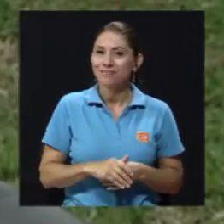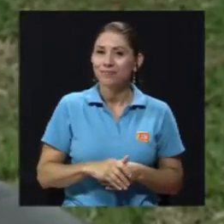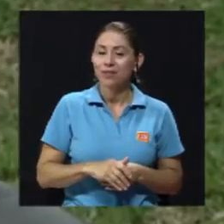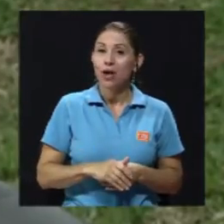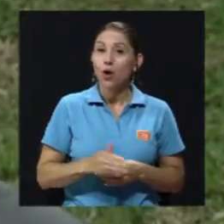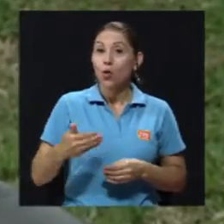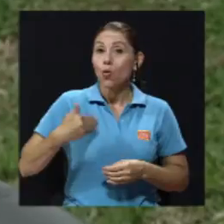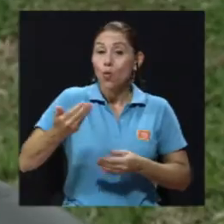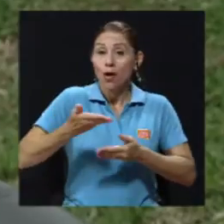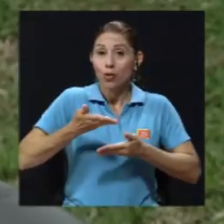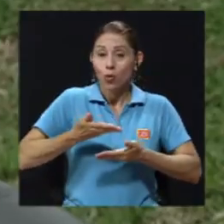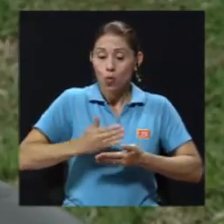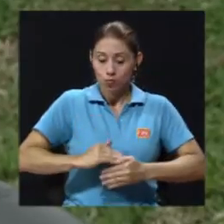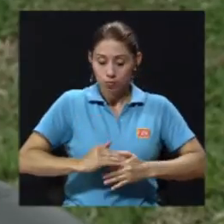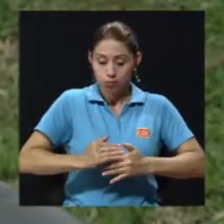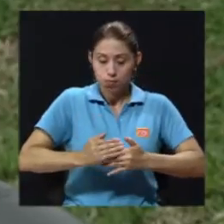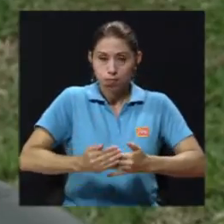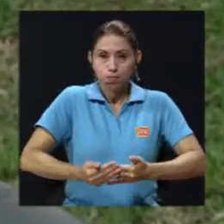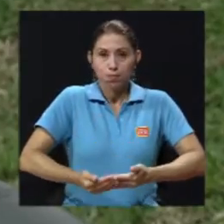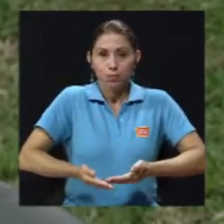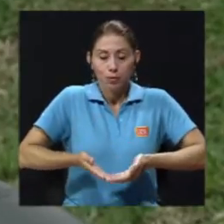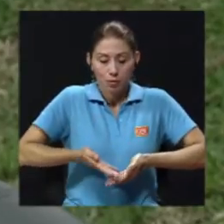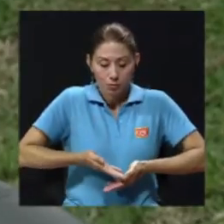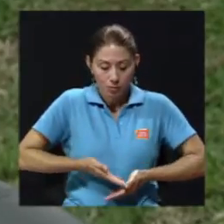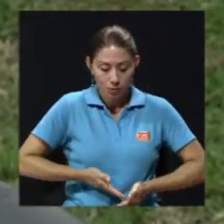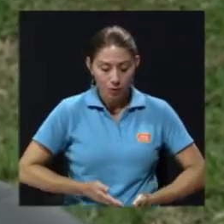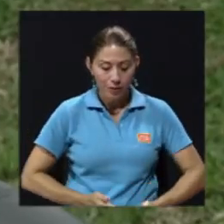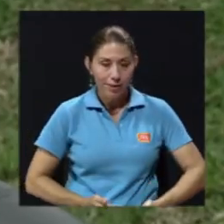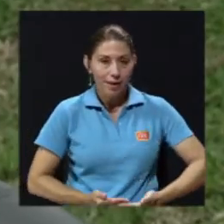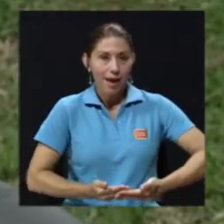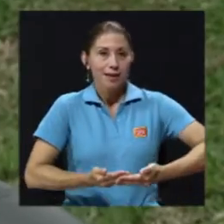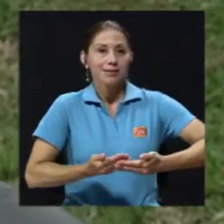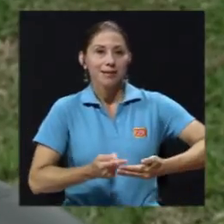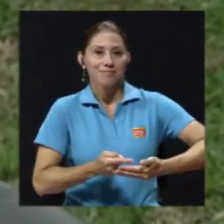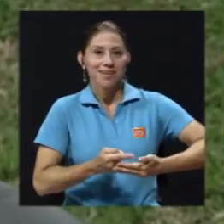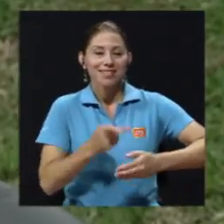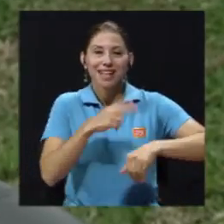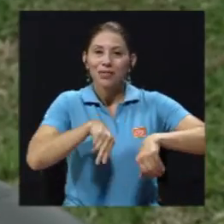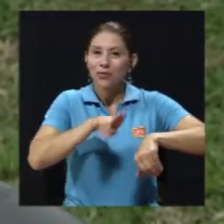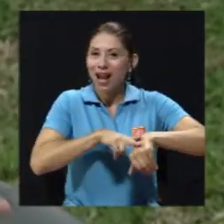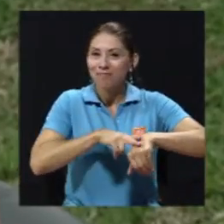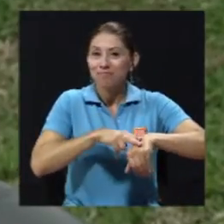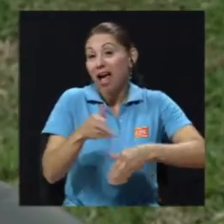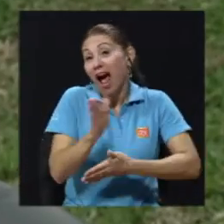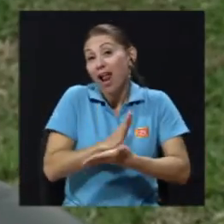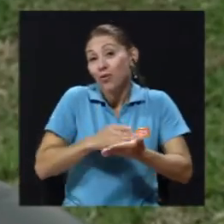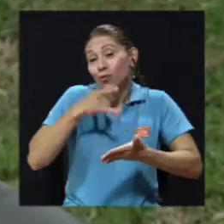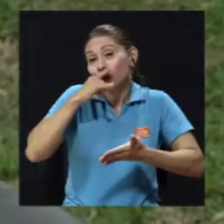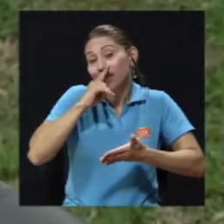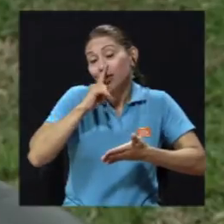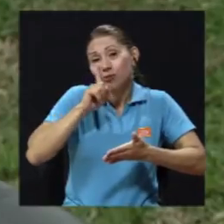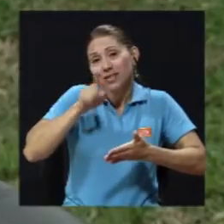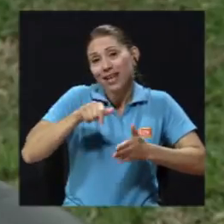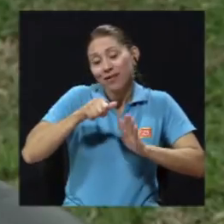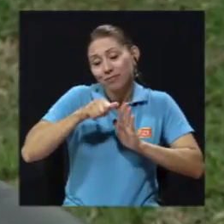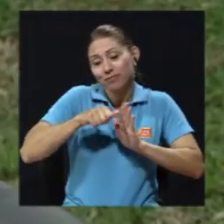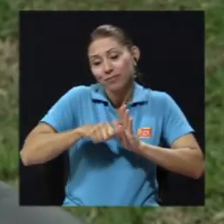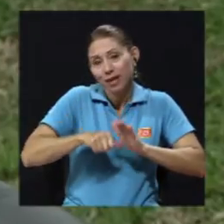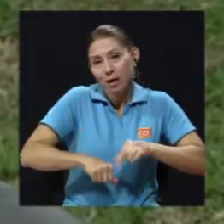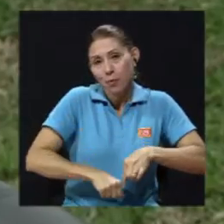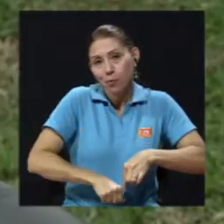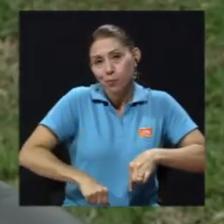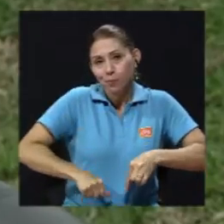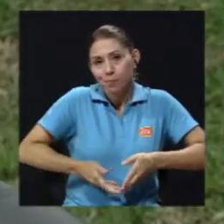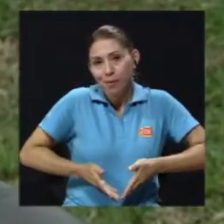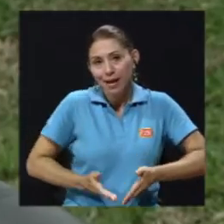El acto de nacimiento es un acto natural. Cada niño nace, algunos nacen pues por cesárea porque así se